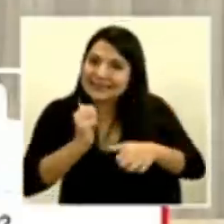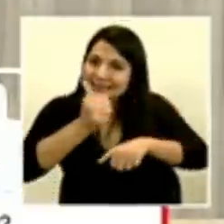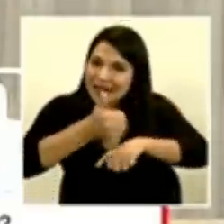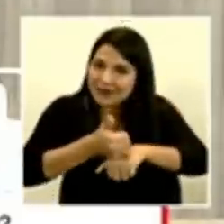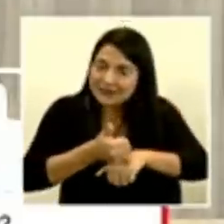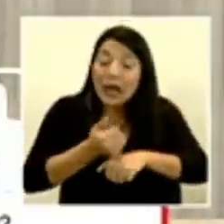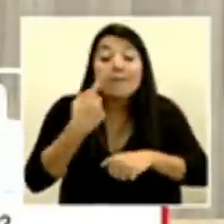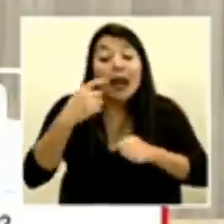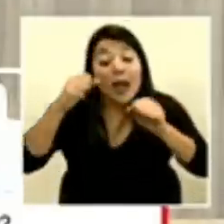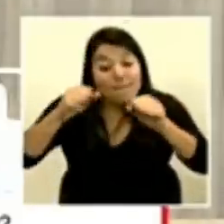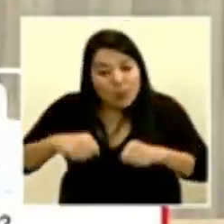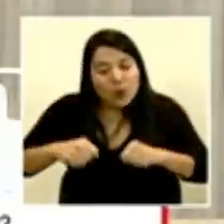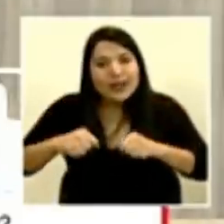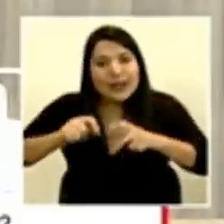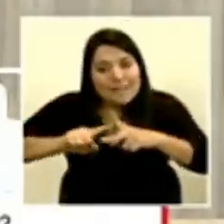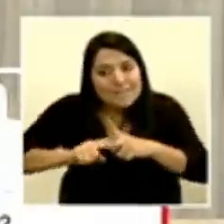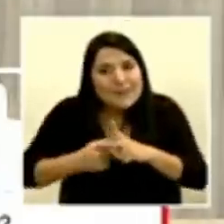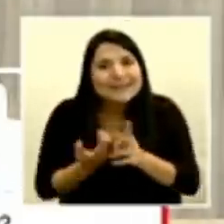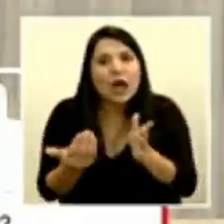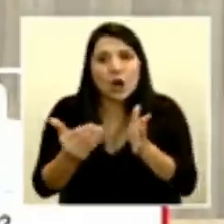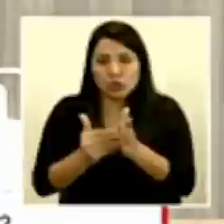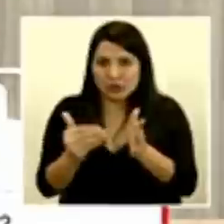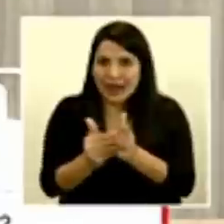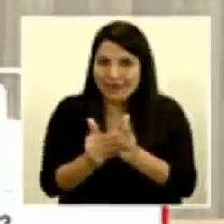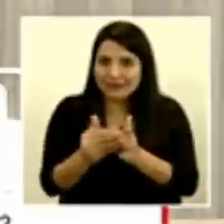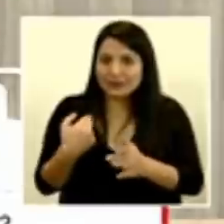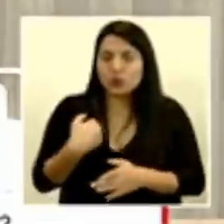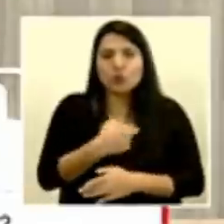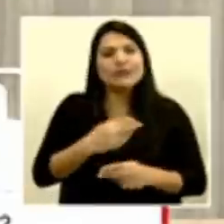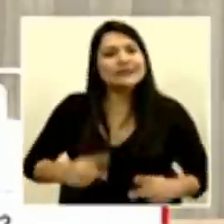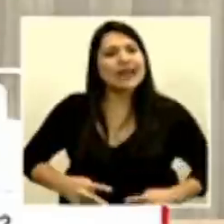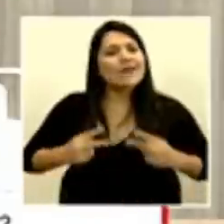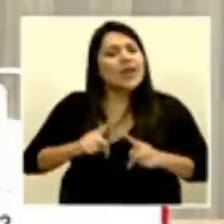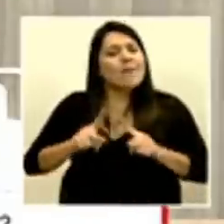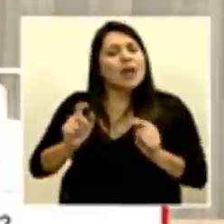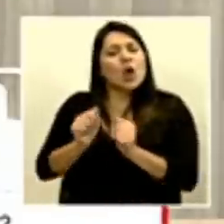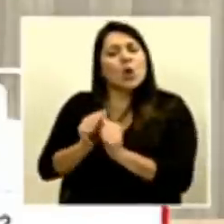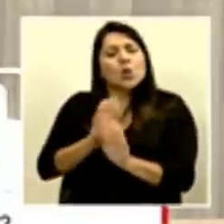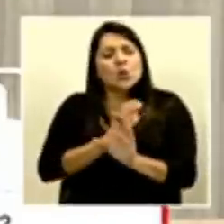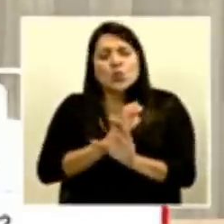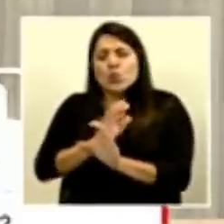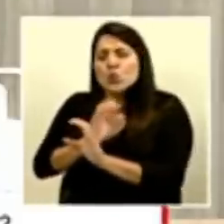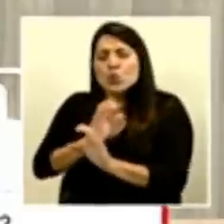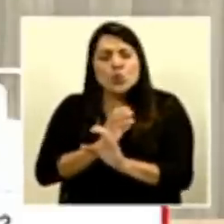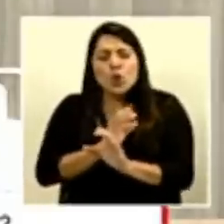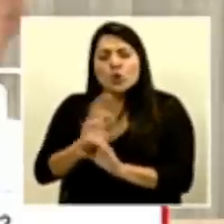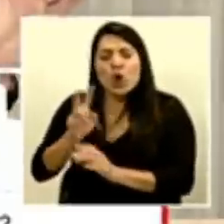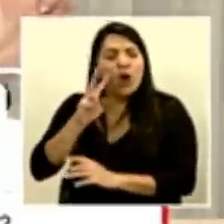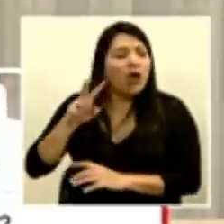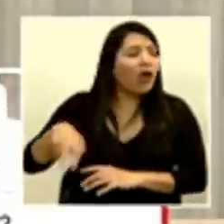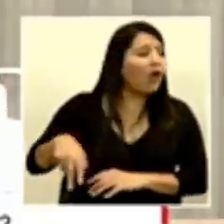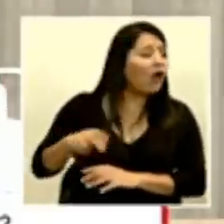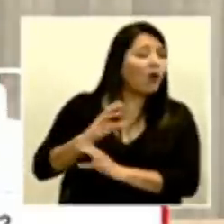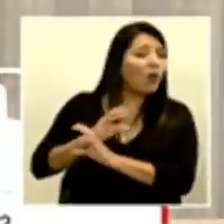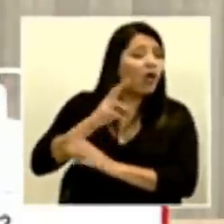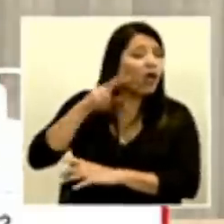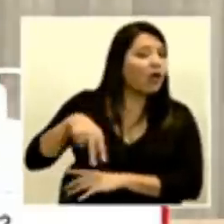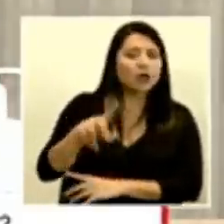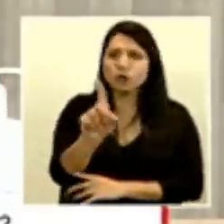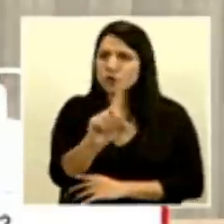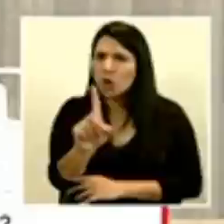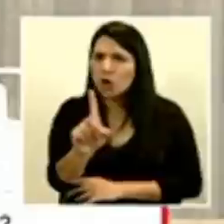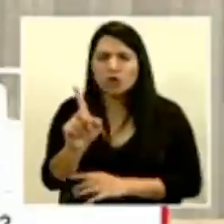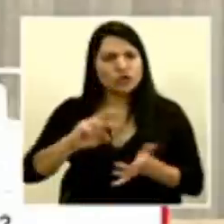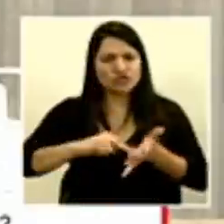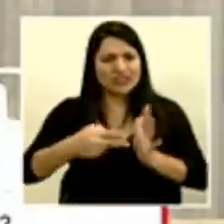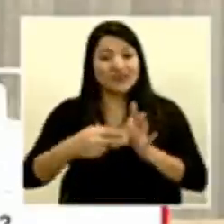vida en medio del COVID-19 y que tenemos que ser muy recelosos de no descuidarnos. es abrir aquí y pensar en que ya estamos